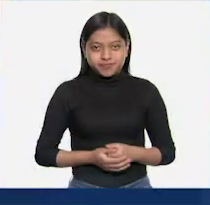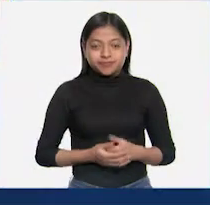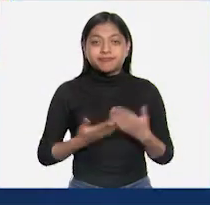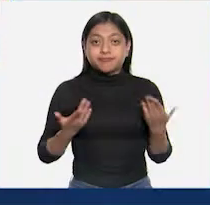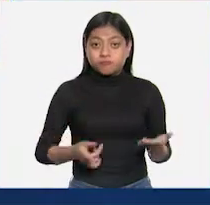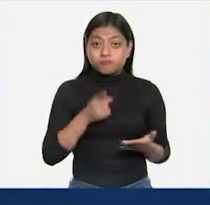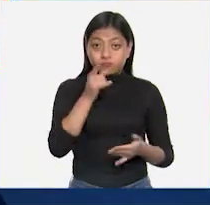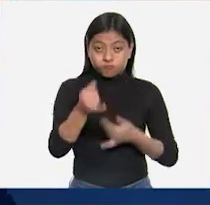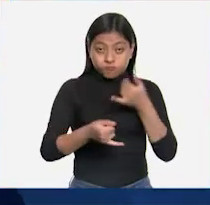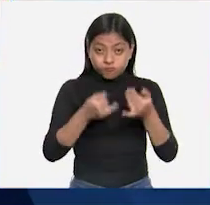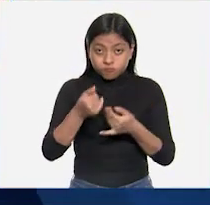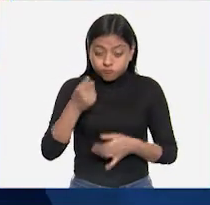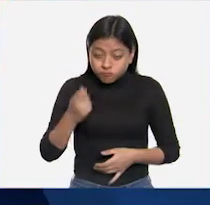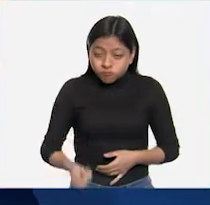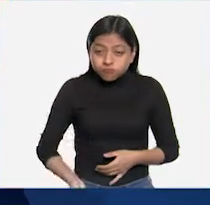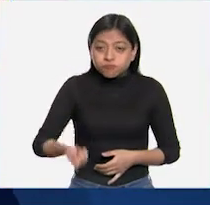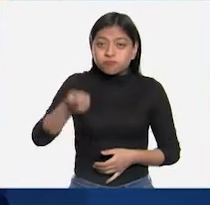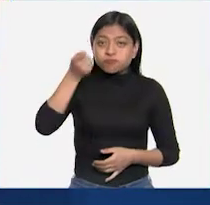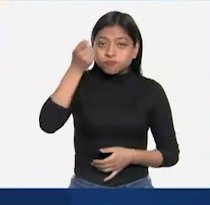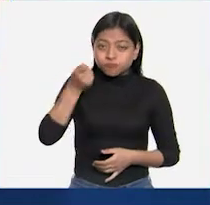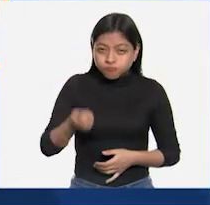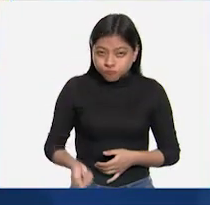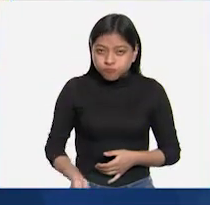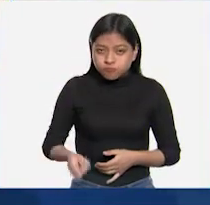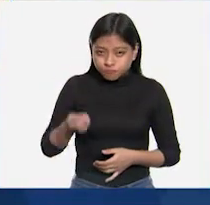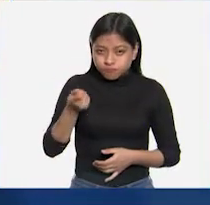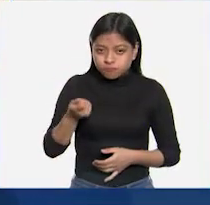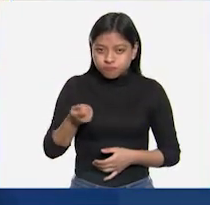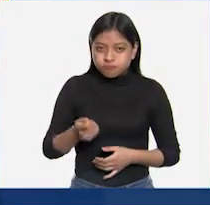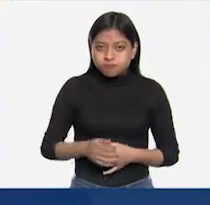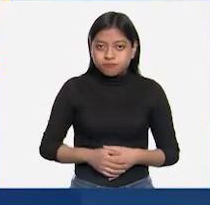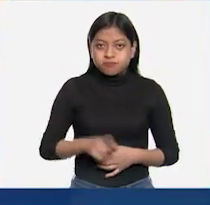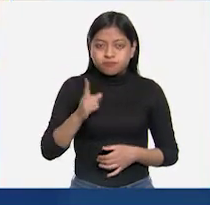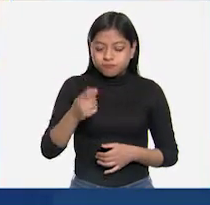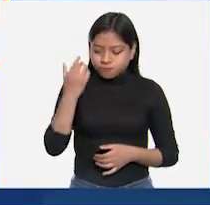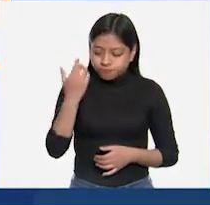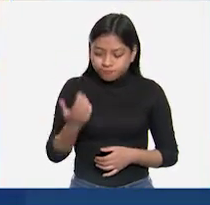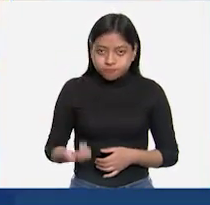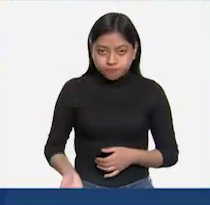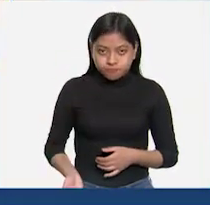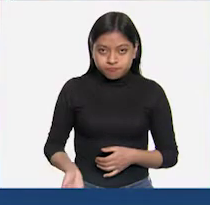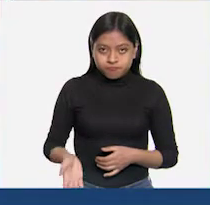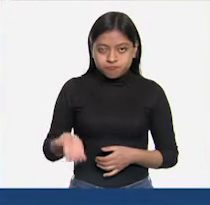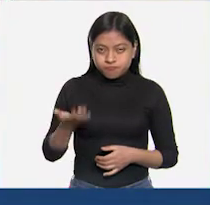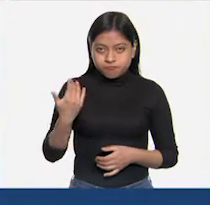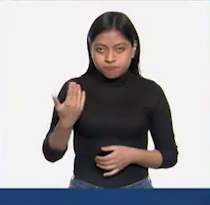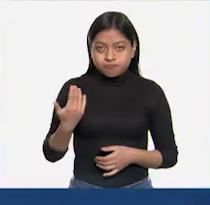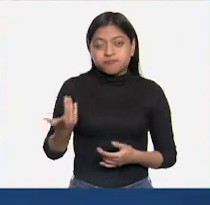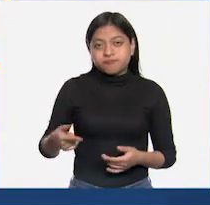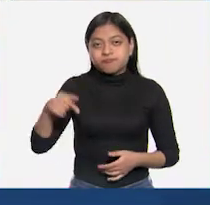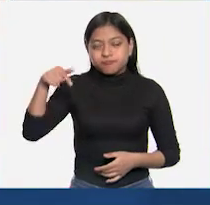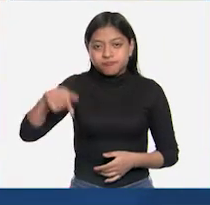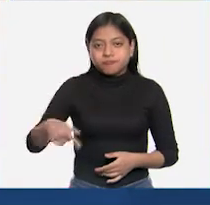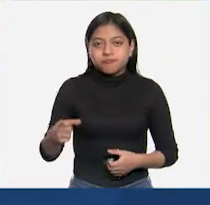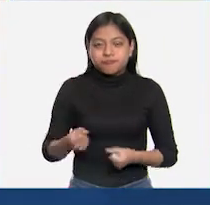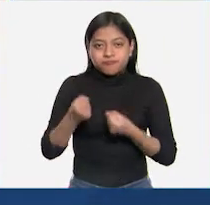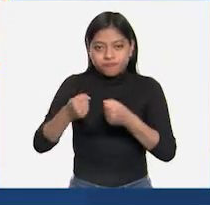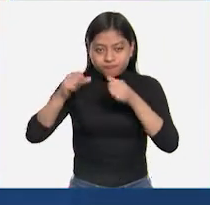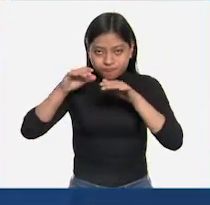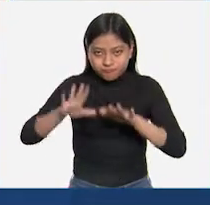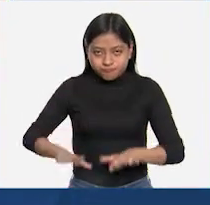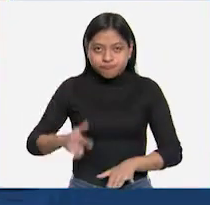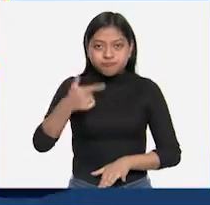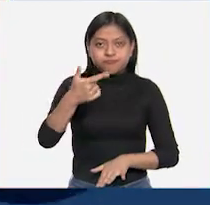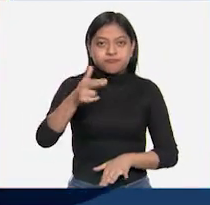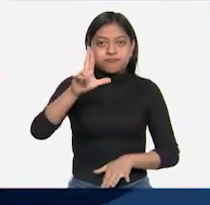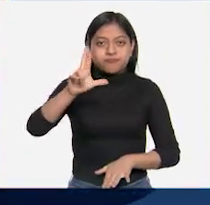Cuando se lanza el yo-yo hacia el suelo, se desenrolla por la fuerza de gravedad o por la fuerza que le hemos dado.